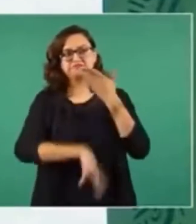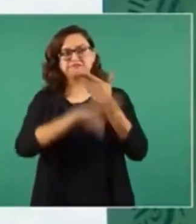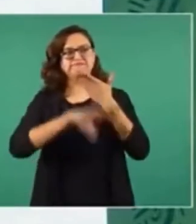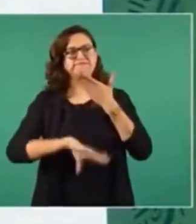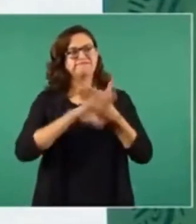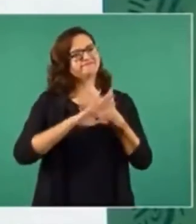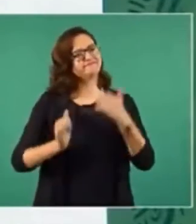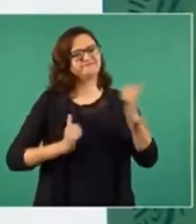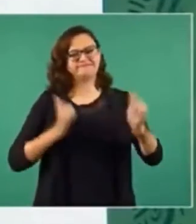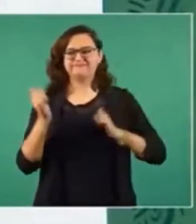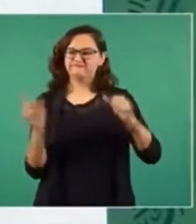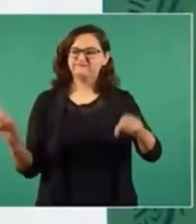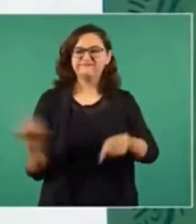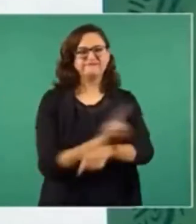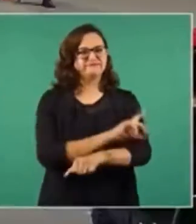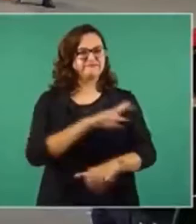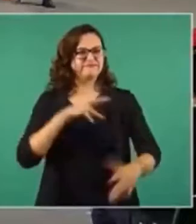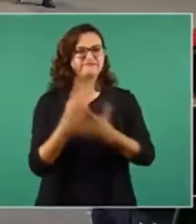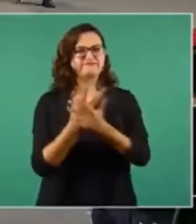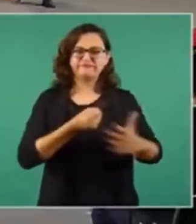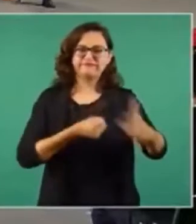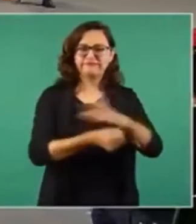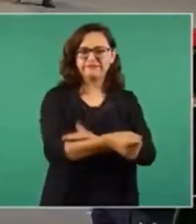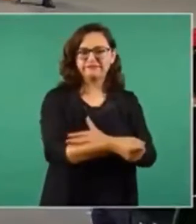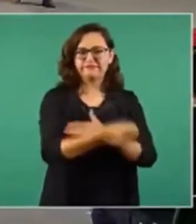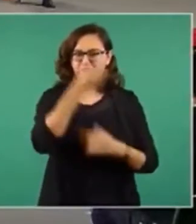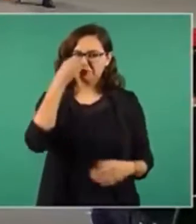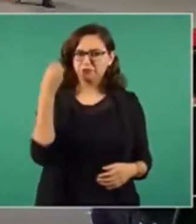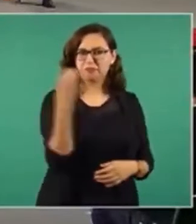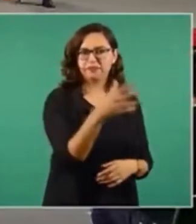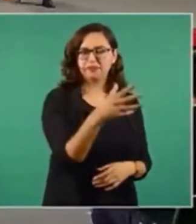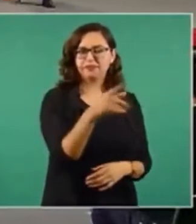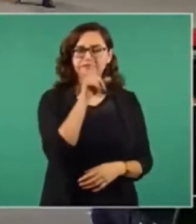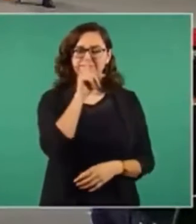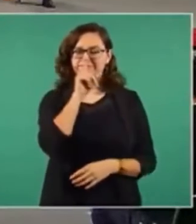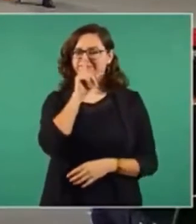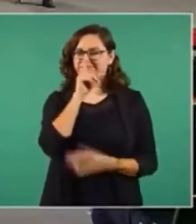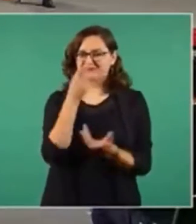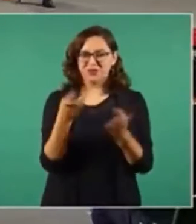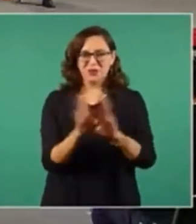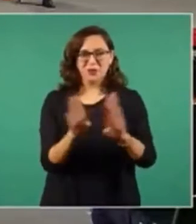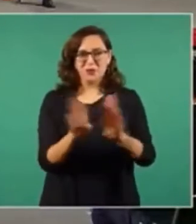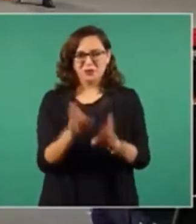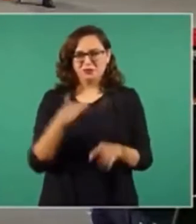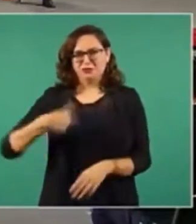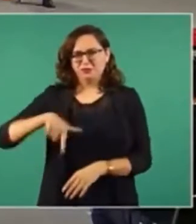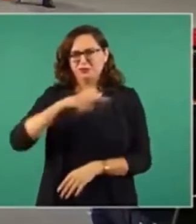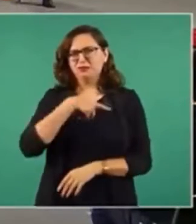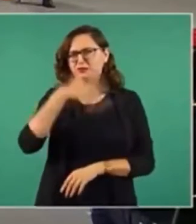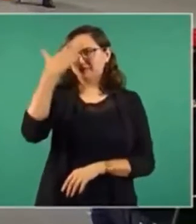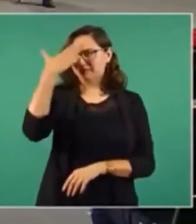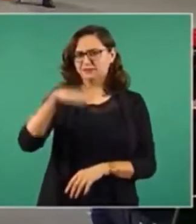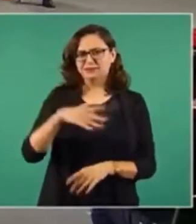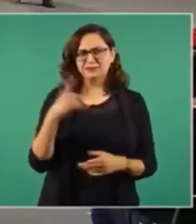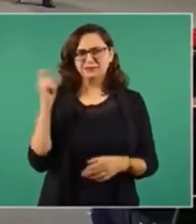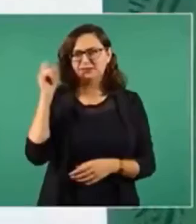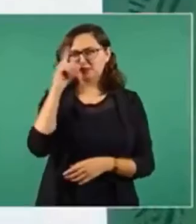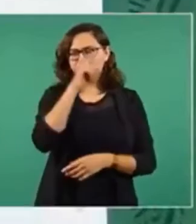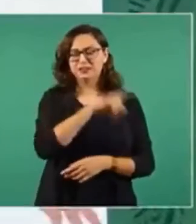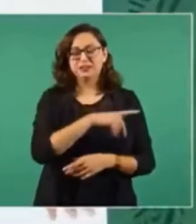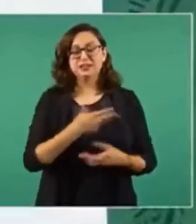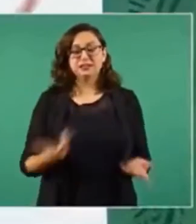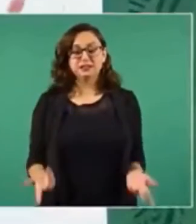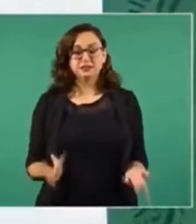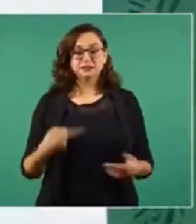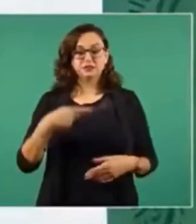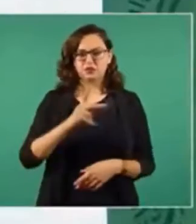nada más que nosotros dimos la